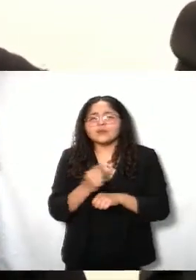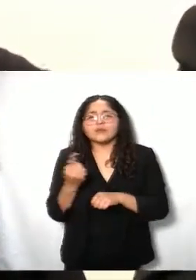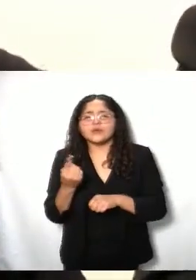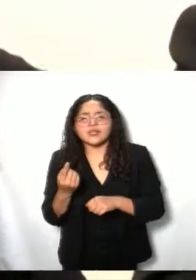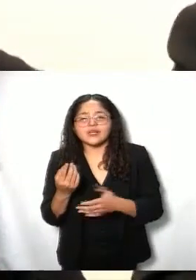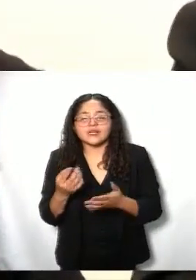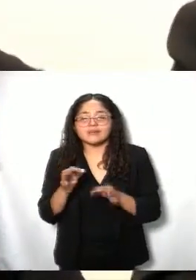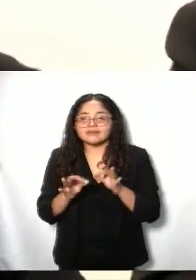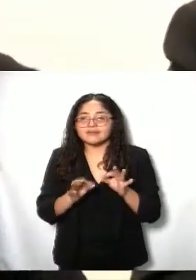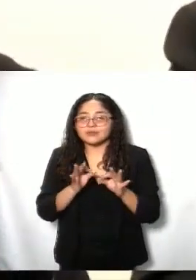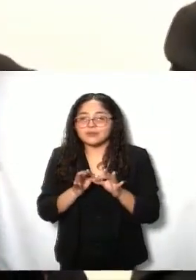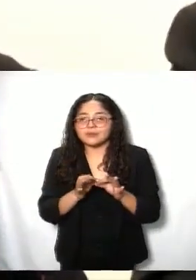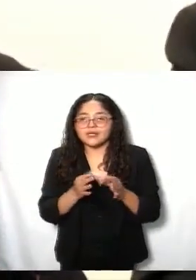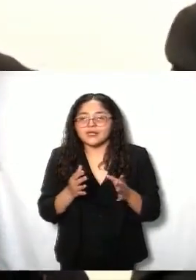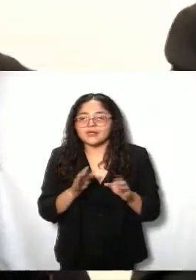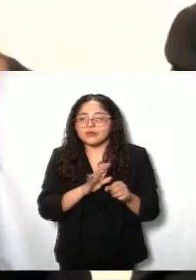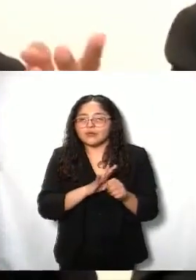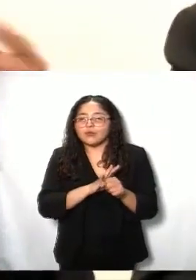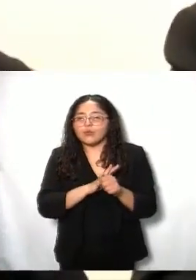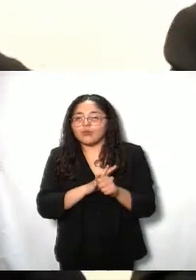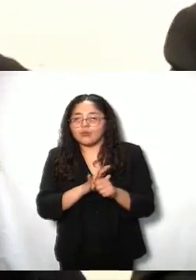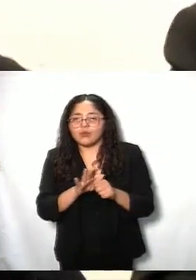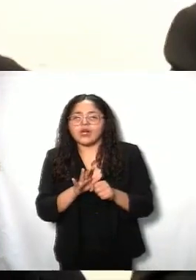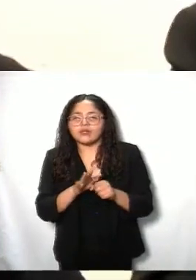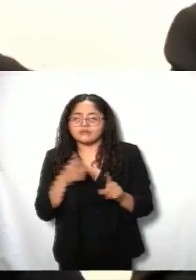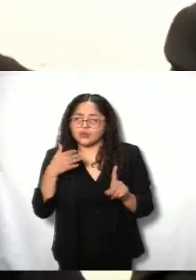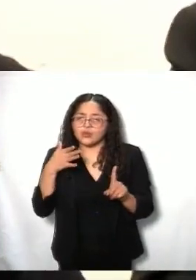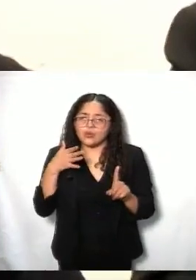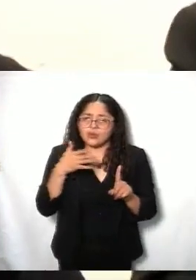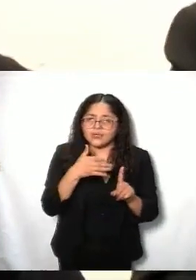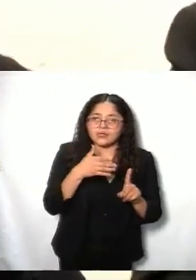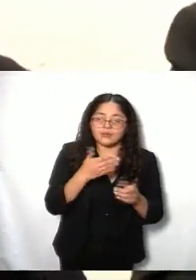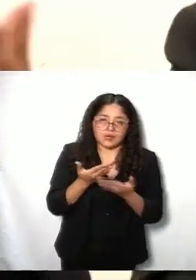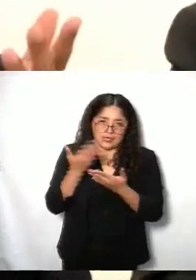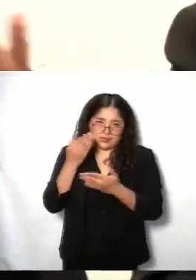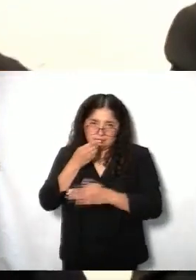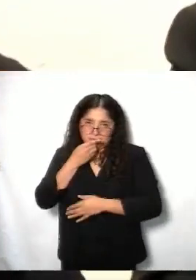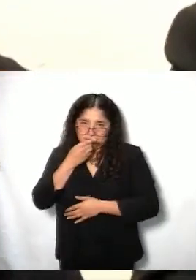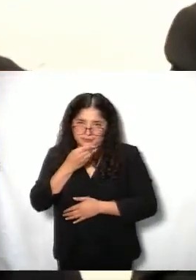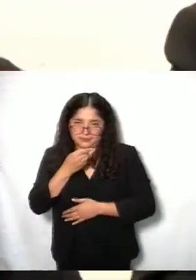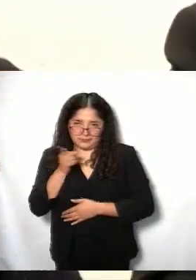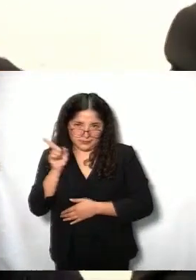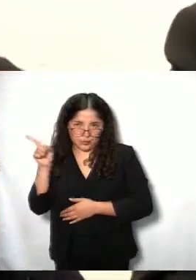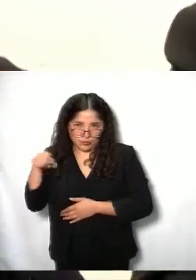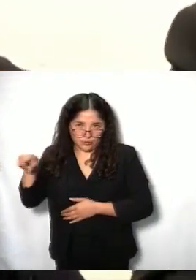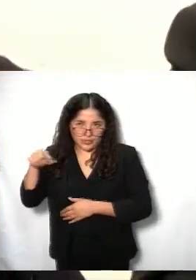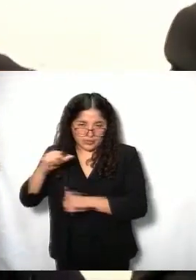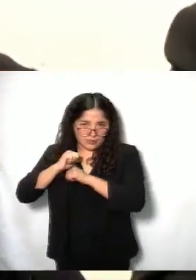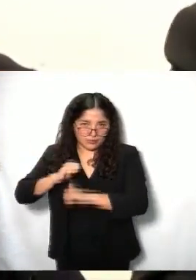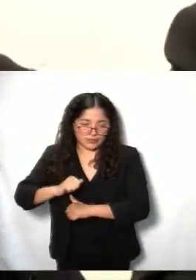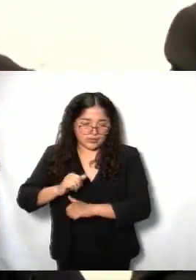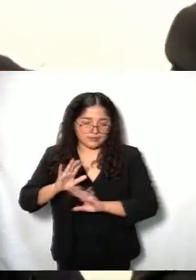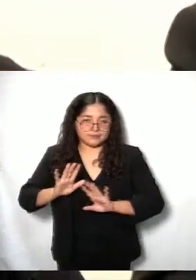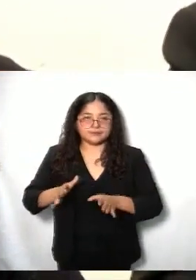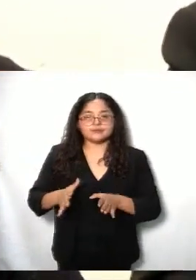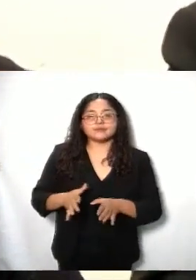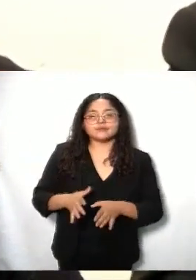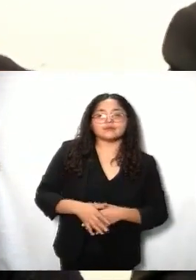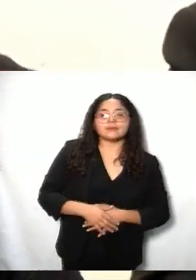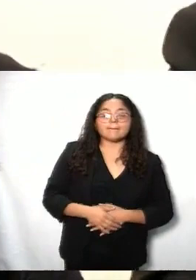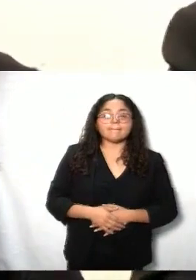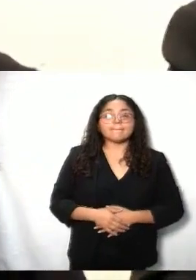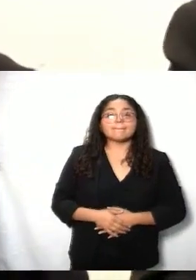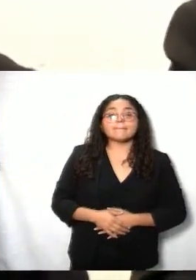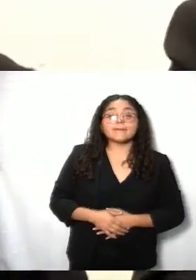se cumple muy bien con lo que se ha dicho aquí por los comisionados que me han antecedido en el uso de la